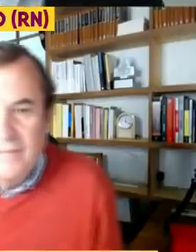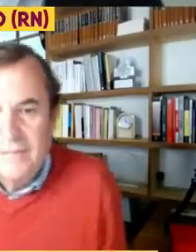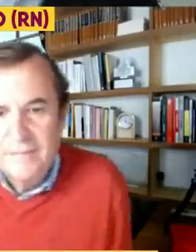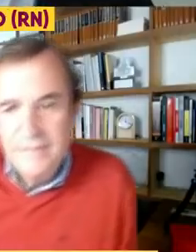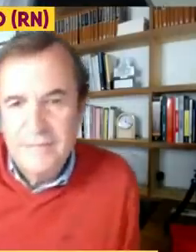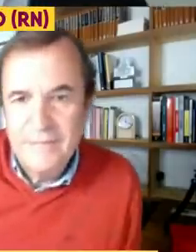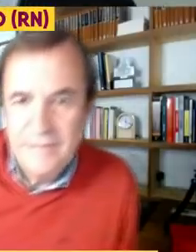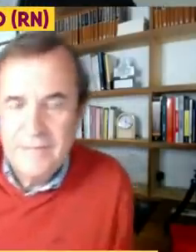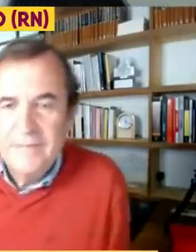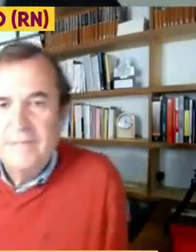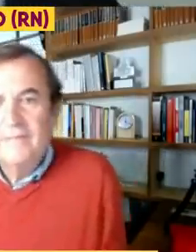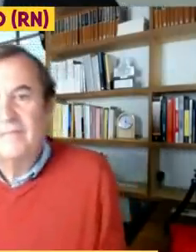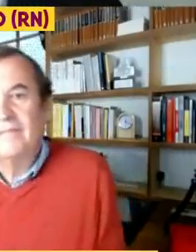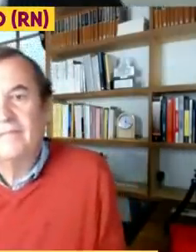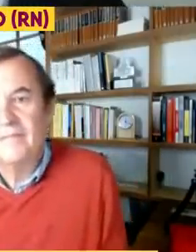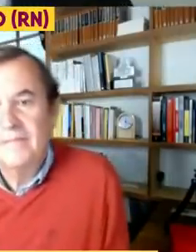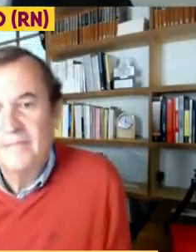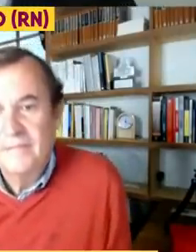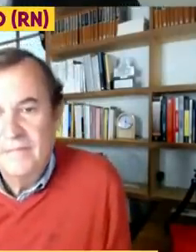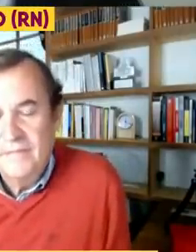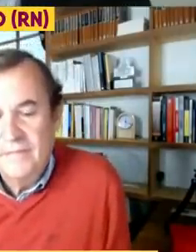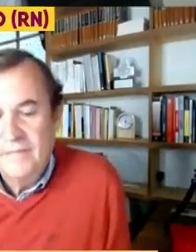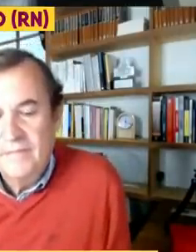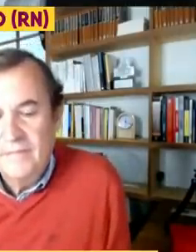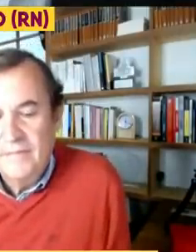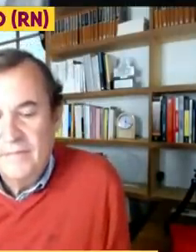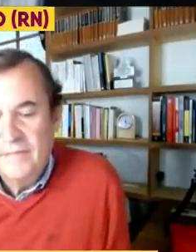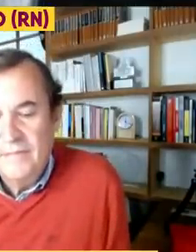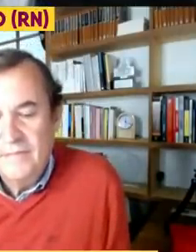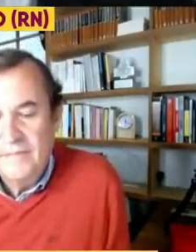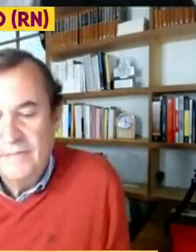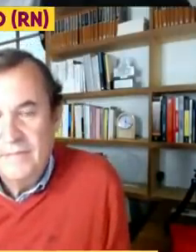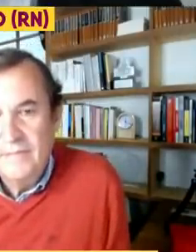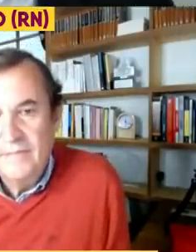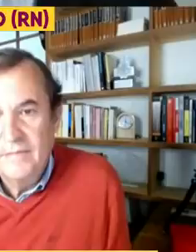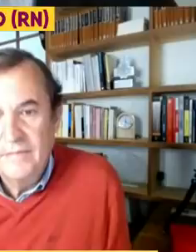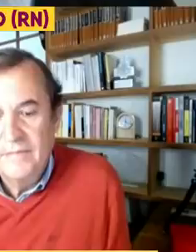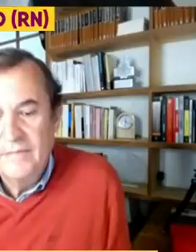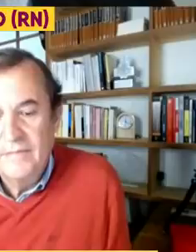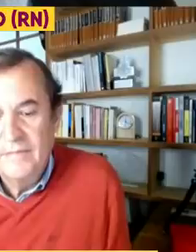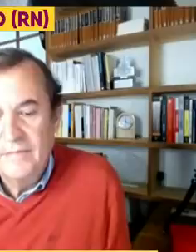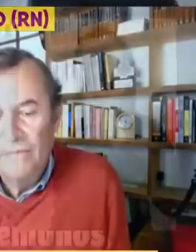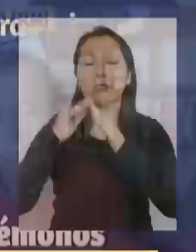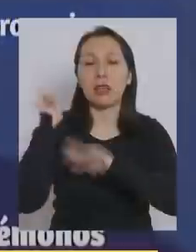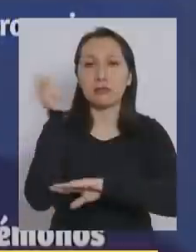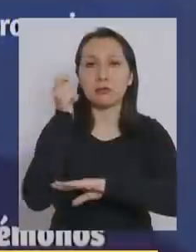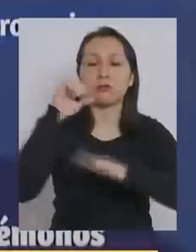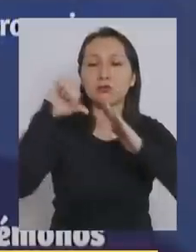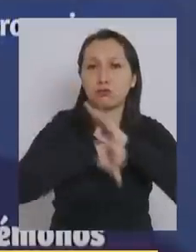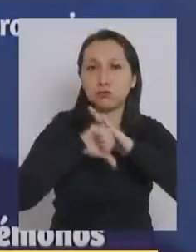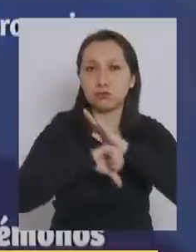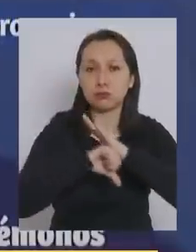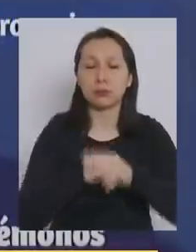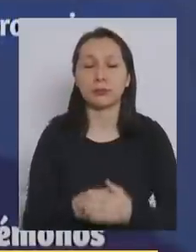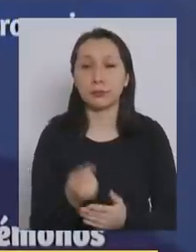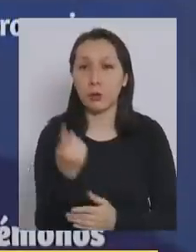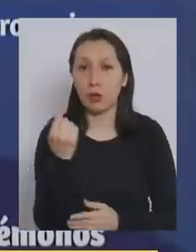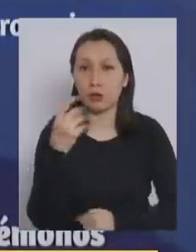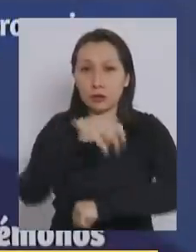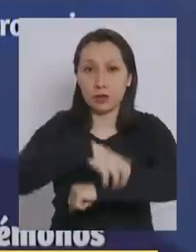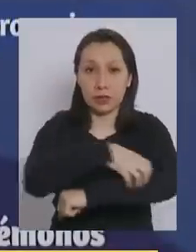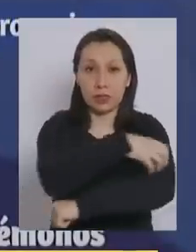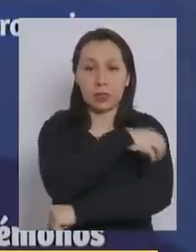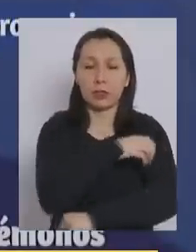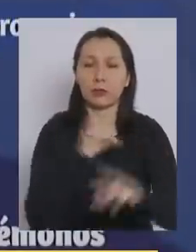Es que viene el instante. Tenemos informe del Ministerio de Salud. Luis Pardo, a la vuelta y volvemos con usted. Once regiones